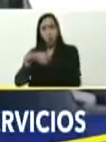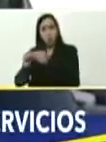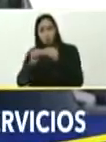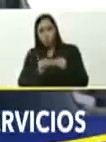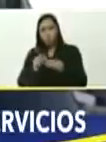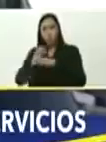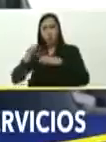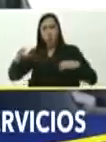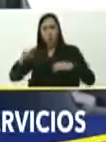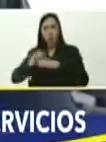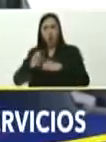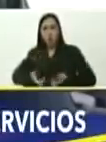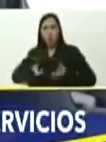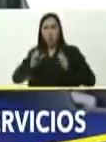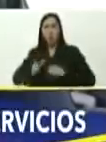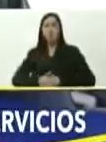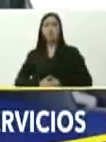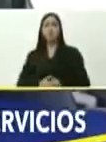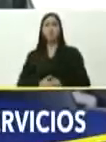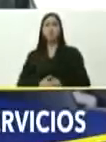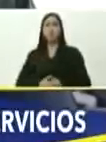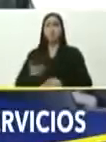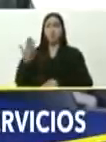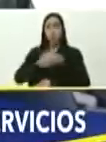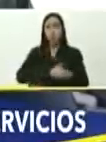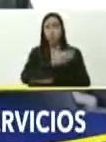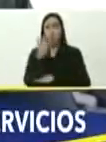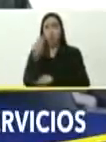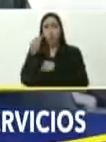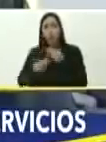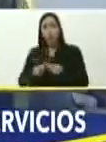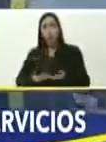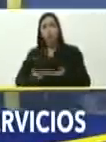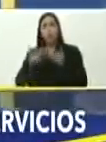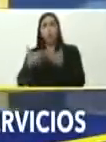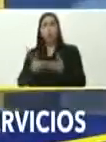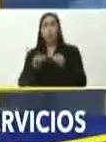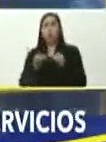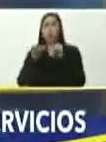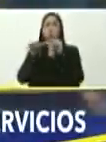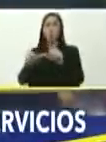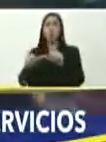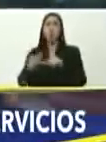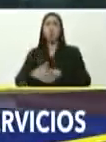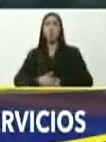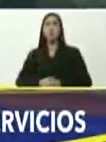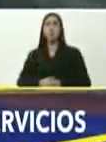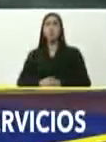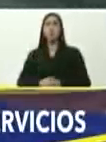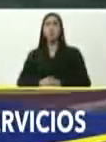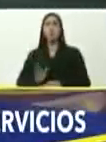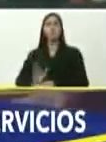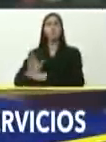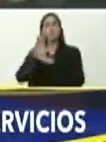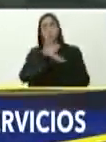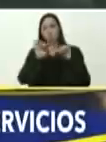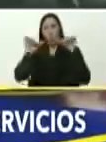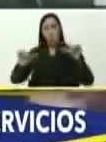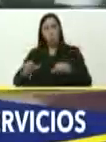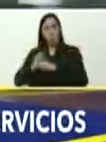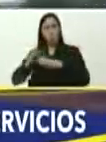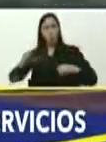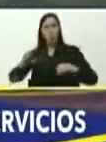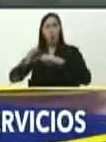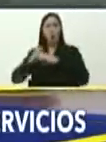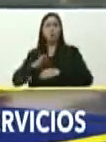también, romper, pues, lo que es el bloqueo, y garantizar, lo que es el avance, hacia lo que es un sostenimiento, del sistema de transporte público nacional,